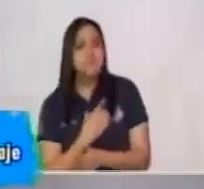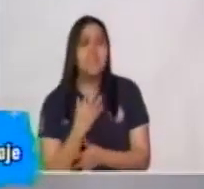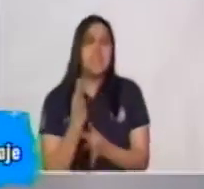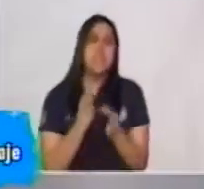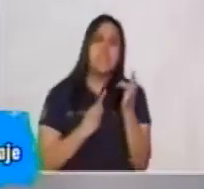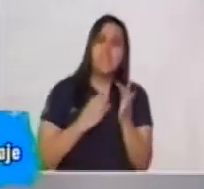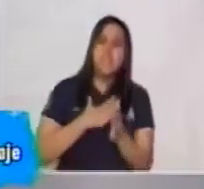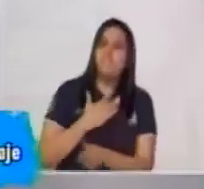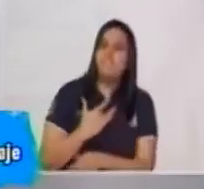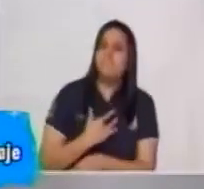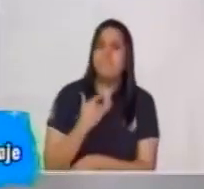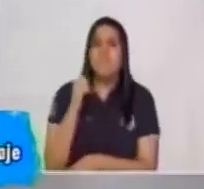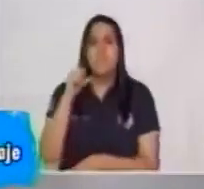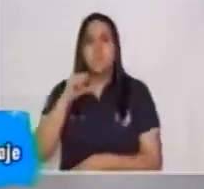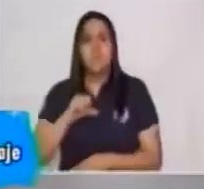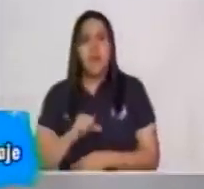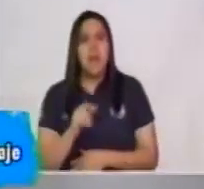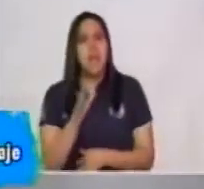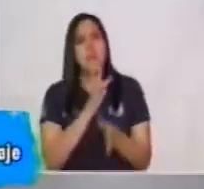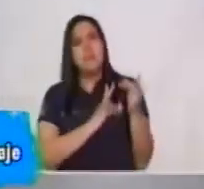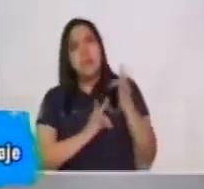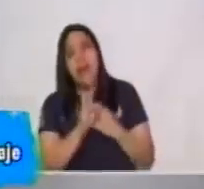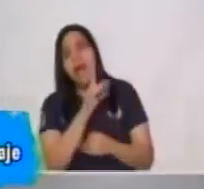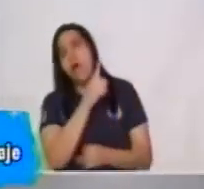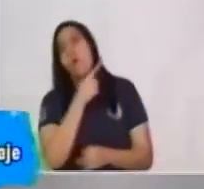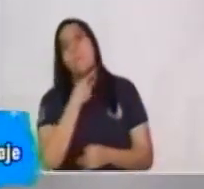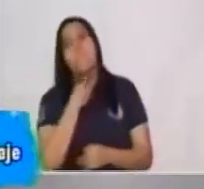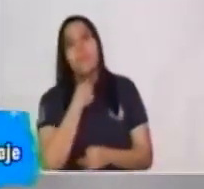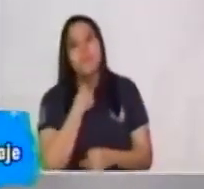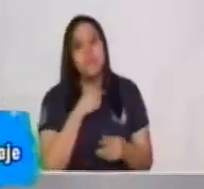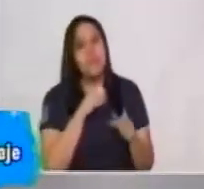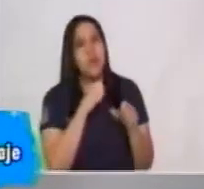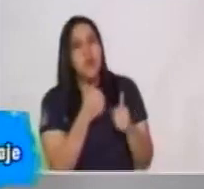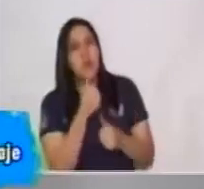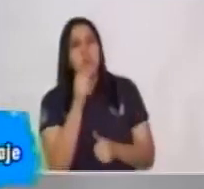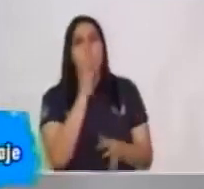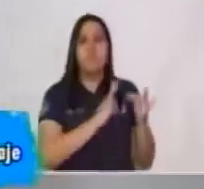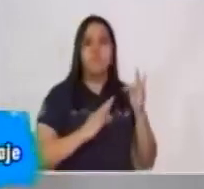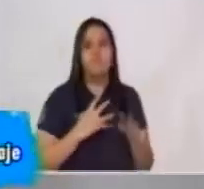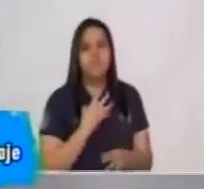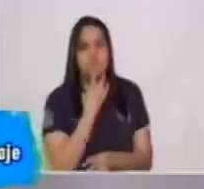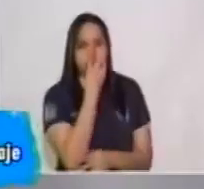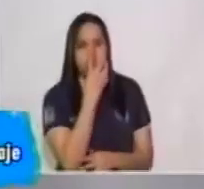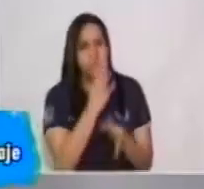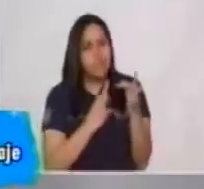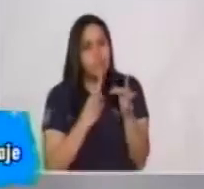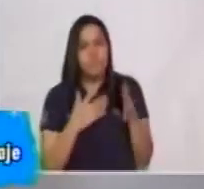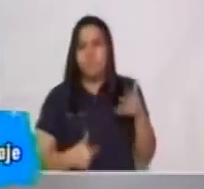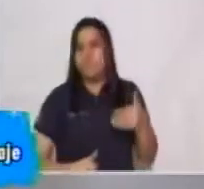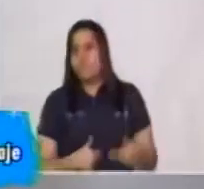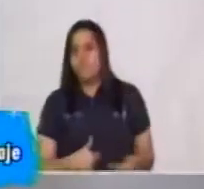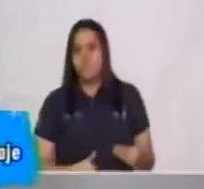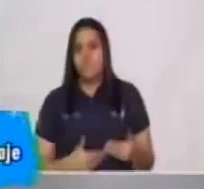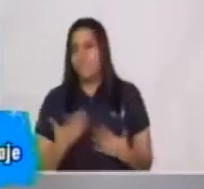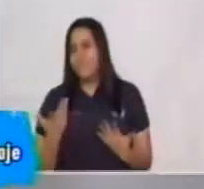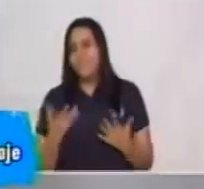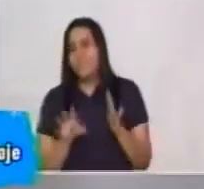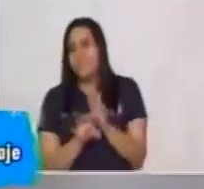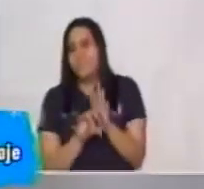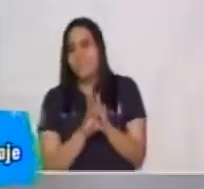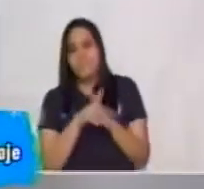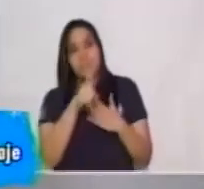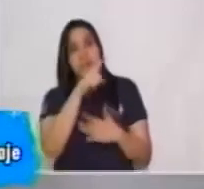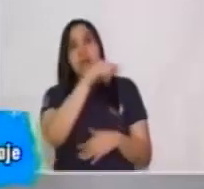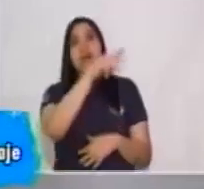Me siento atraído por algo. Me gusta algo. Estoy molesto. Estoy enojado. Entonces, creo que ya ahorita tiene una